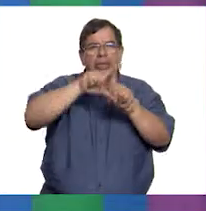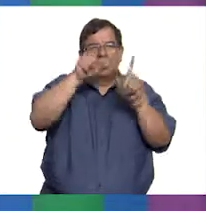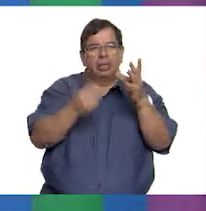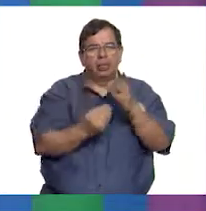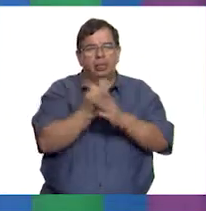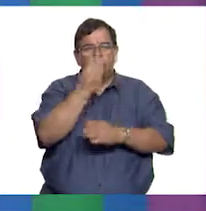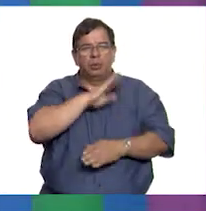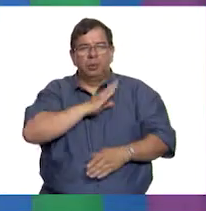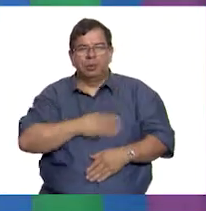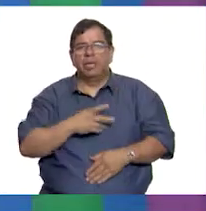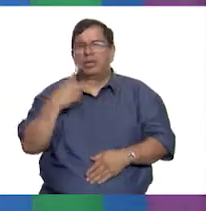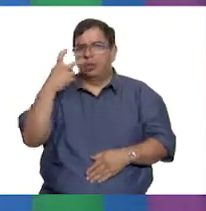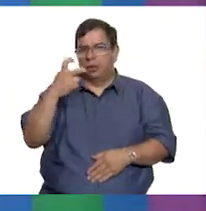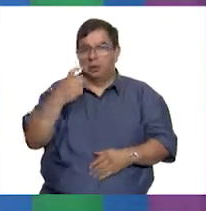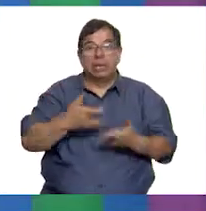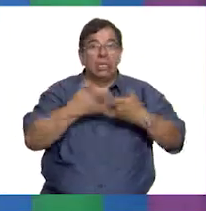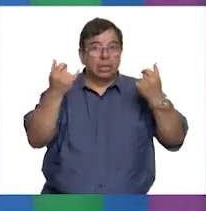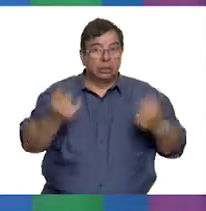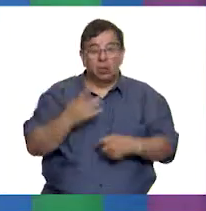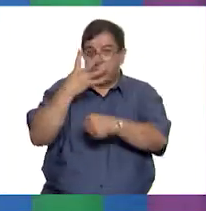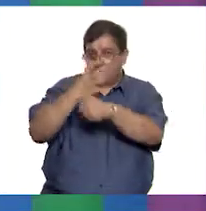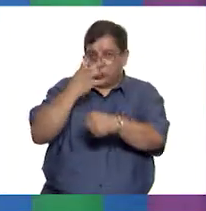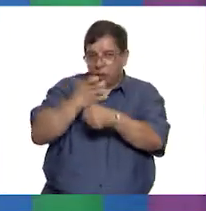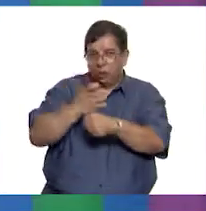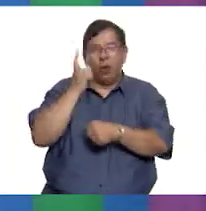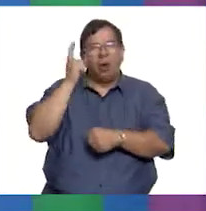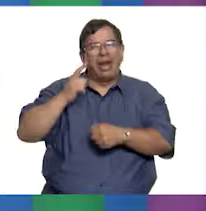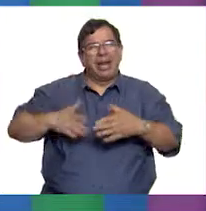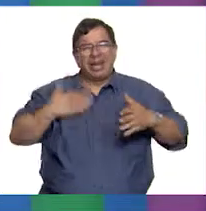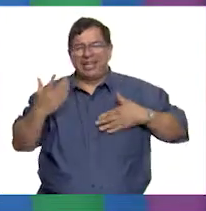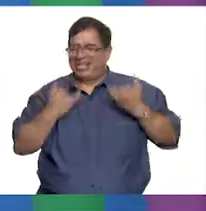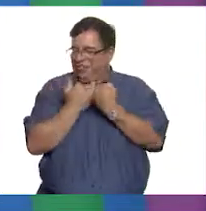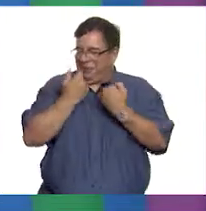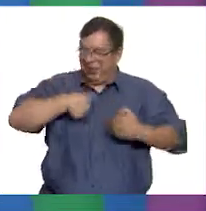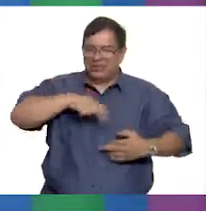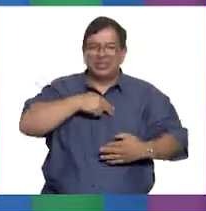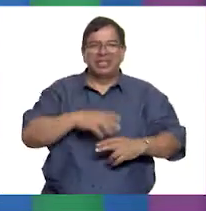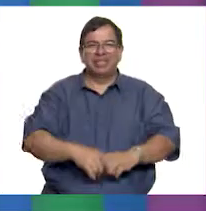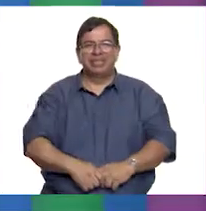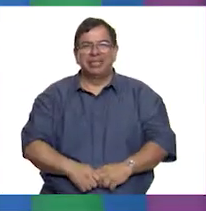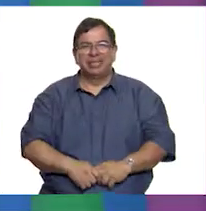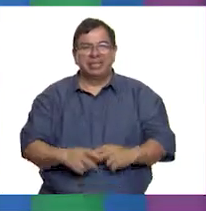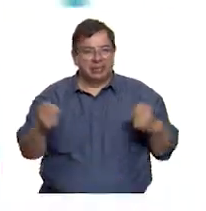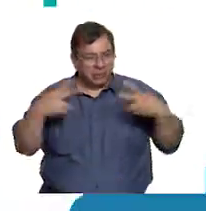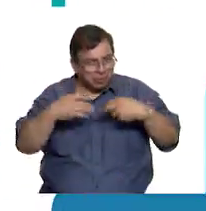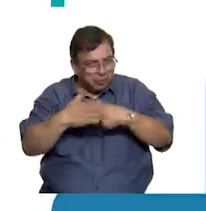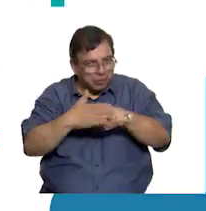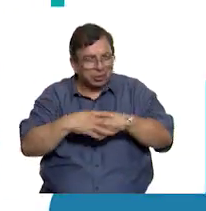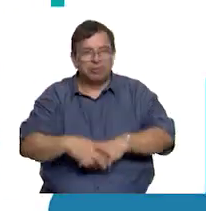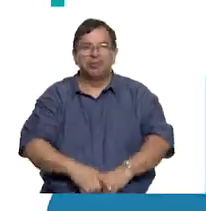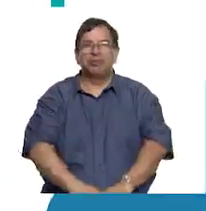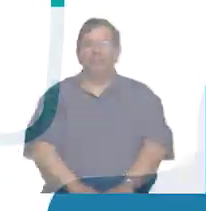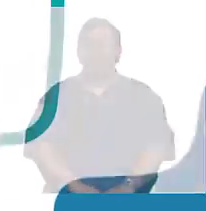II de Historia de Cuarto Grado y espero lo hayan disfrutado tanto como nosotras. Nos vemos en la próxima.